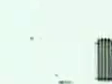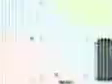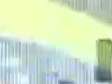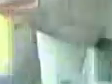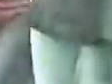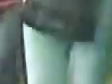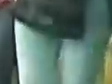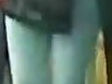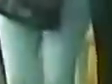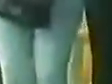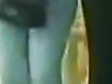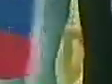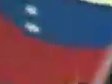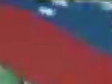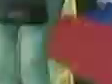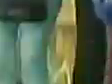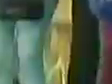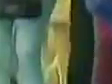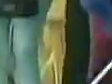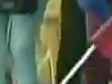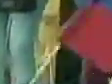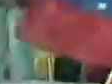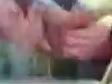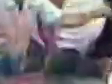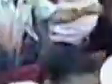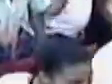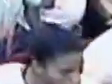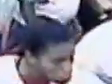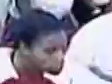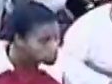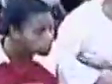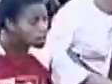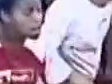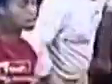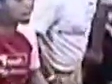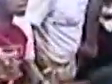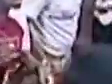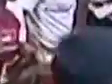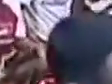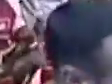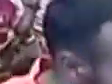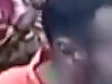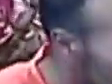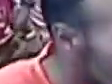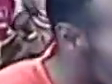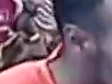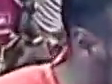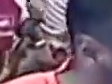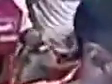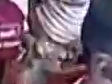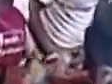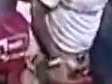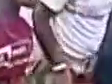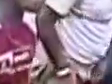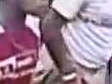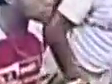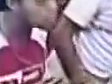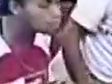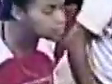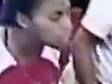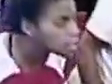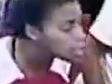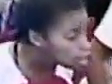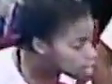millones una sola busco un pueblo libre en revolución somos